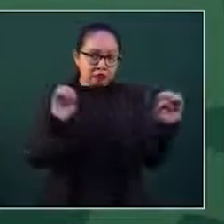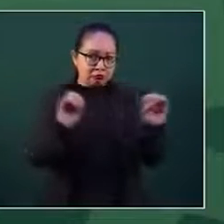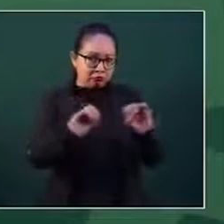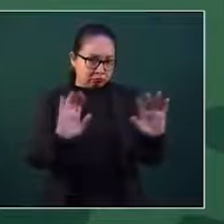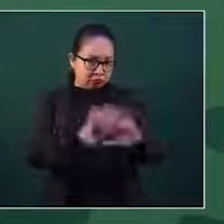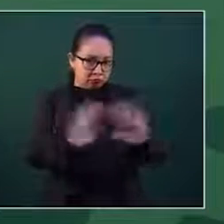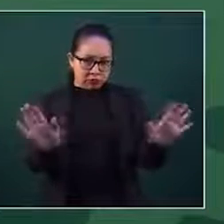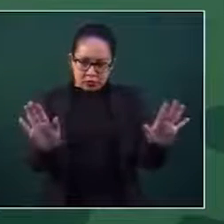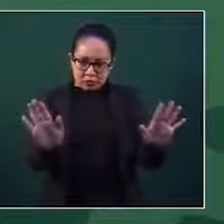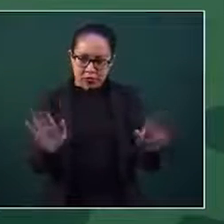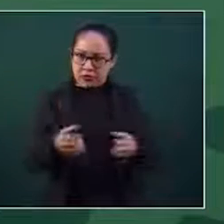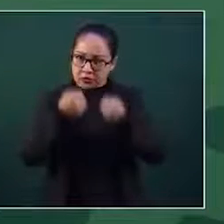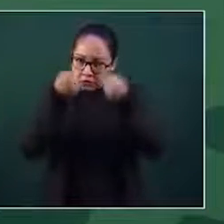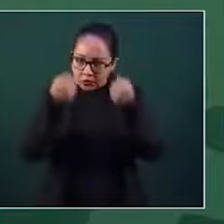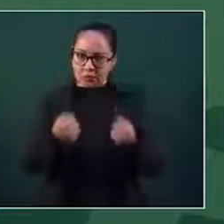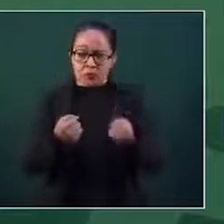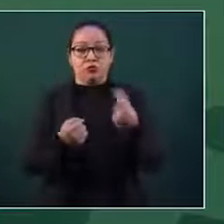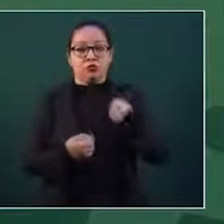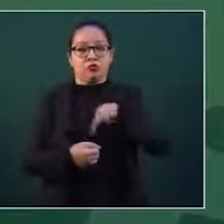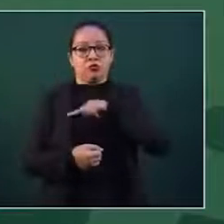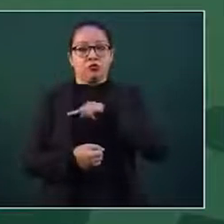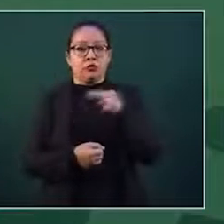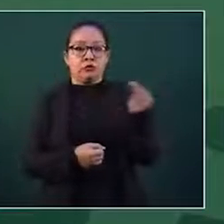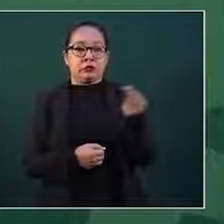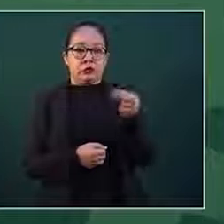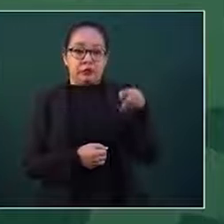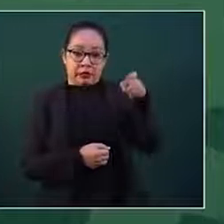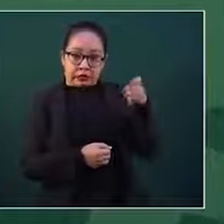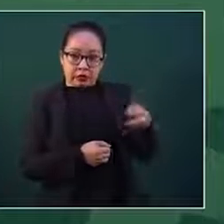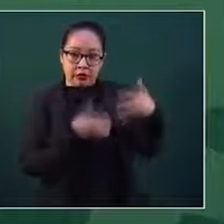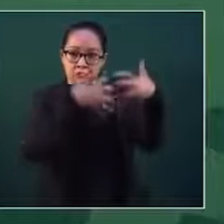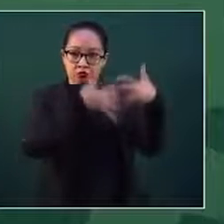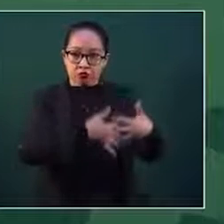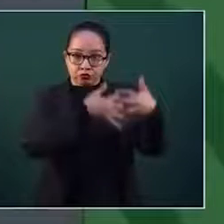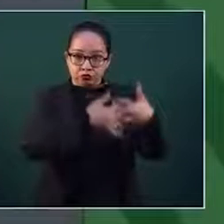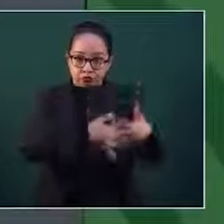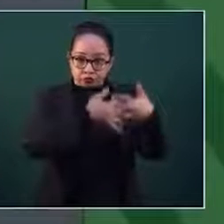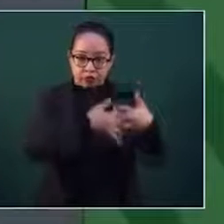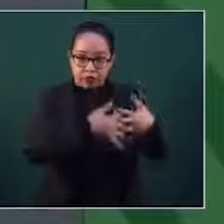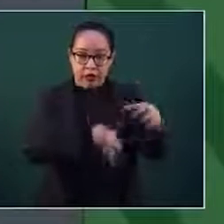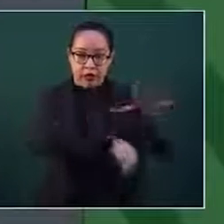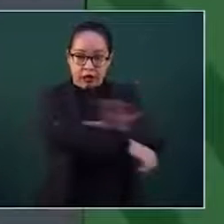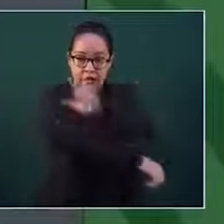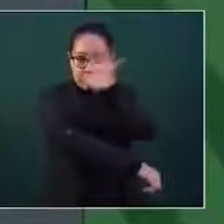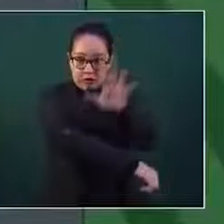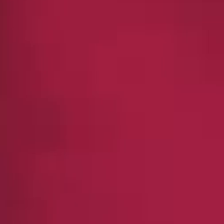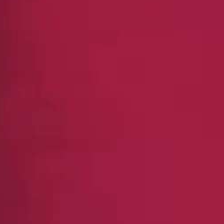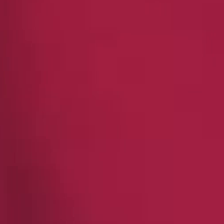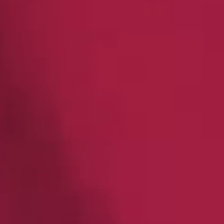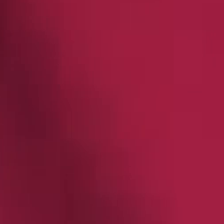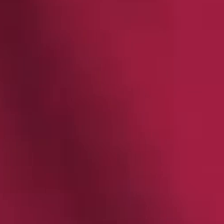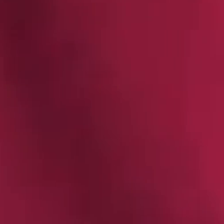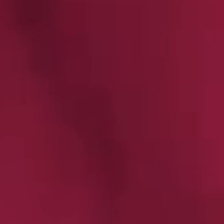Nosotros necesitamos esa planta porque se genera energía eléctrica.